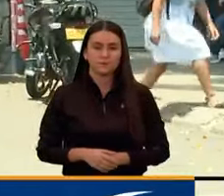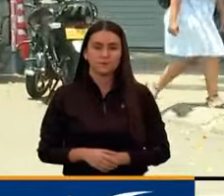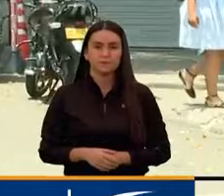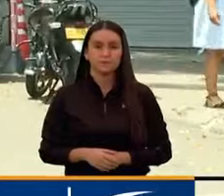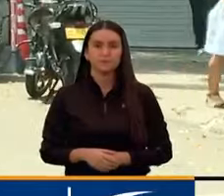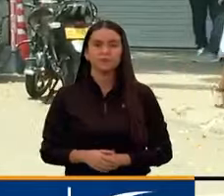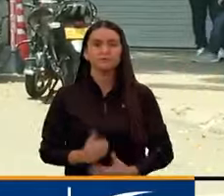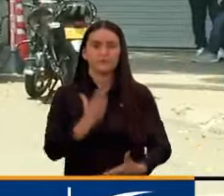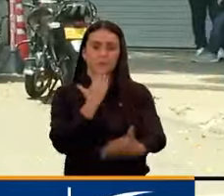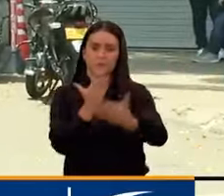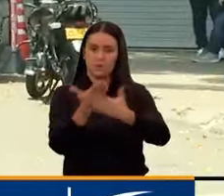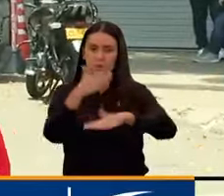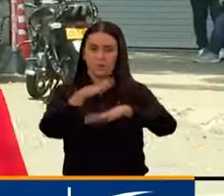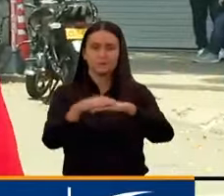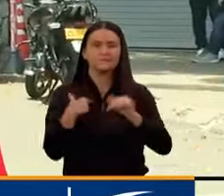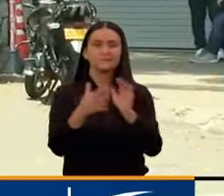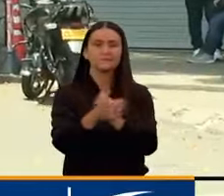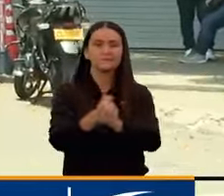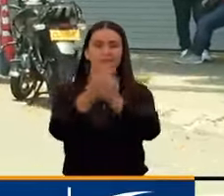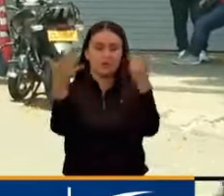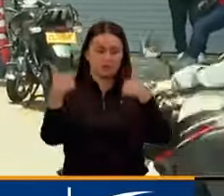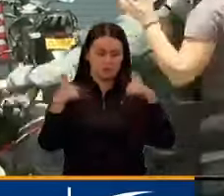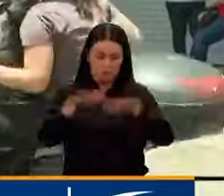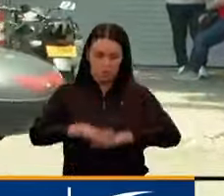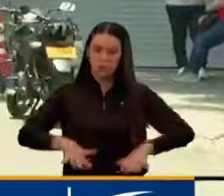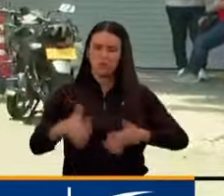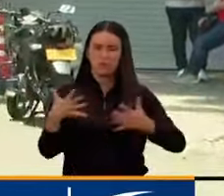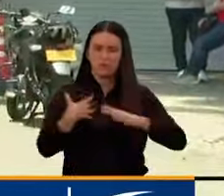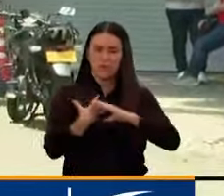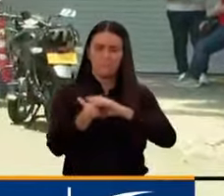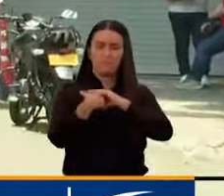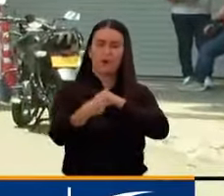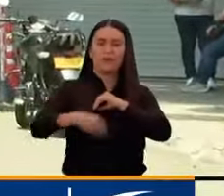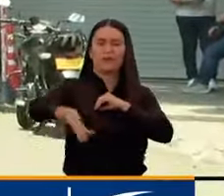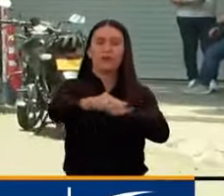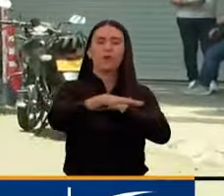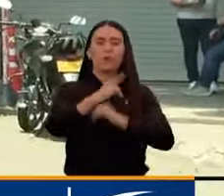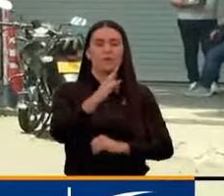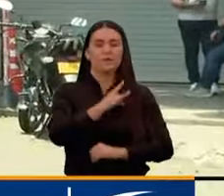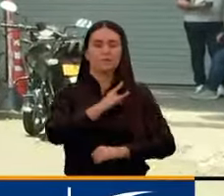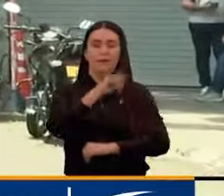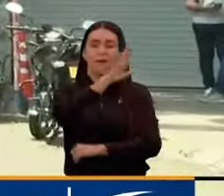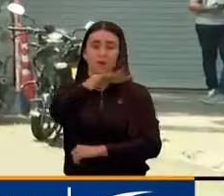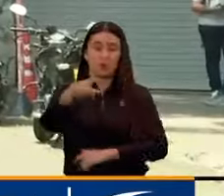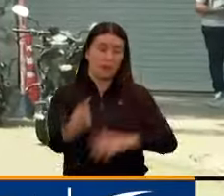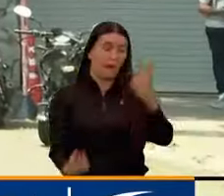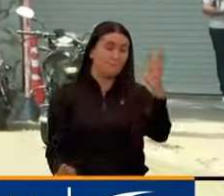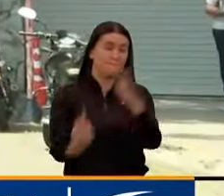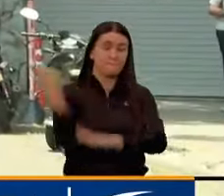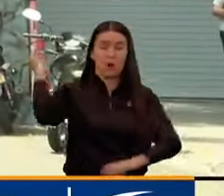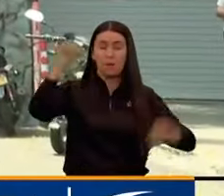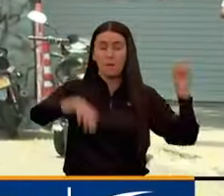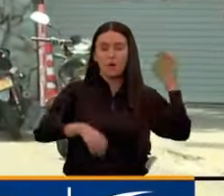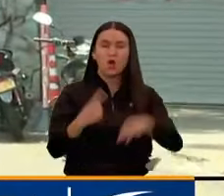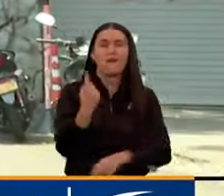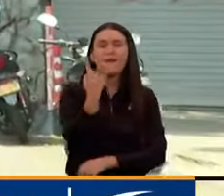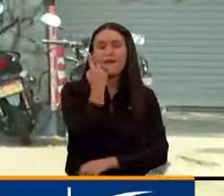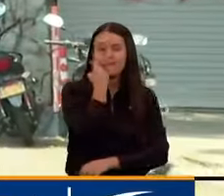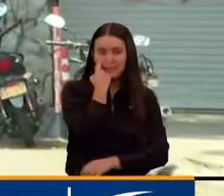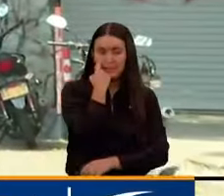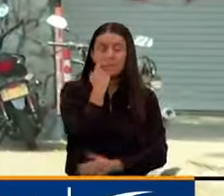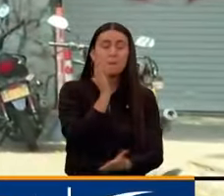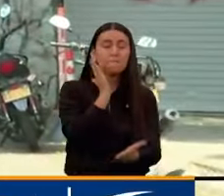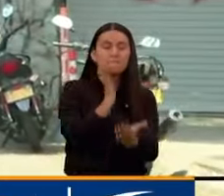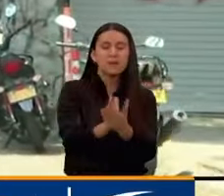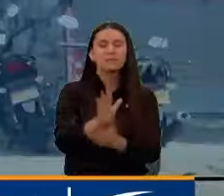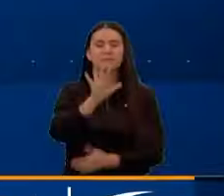Alejandra, muy buenas tardes. Yo los saludo a las afueras de la Universidad de Antioquia, el lugar donde ocurrieron los desmanes el día de ayer, que dejaron como saldo